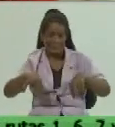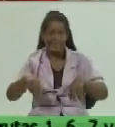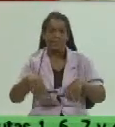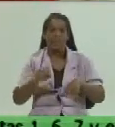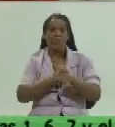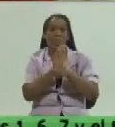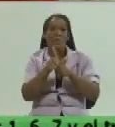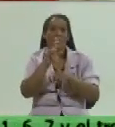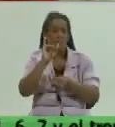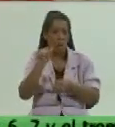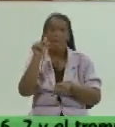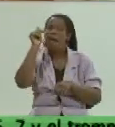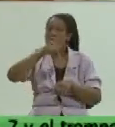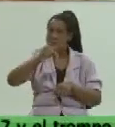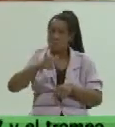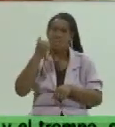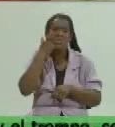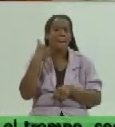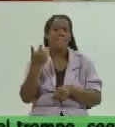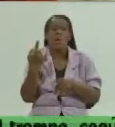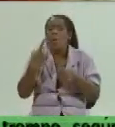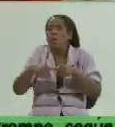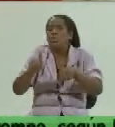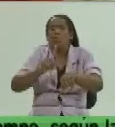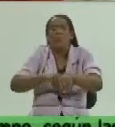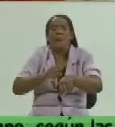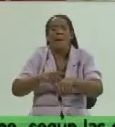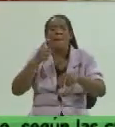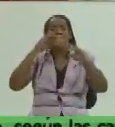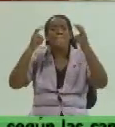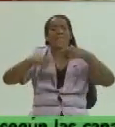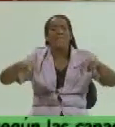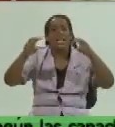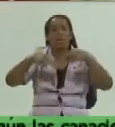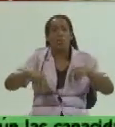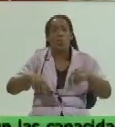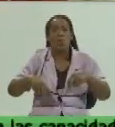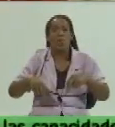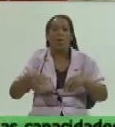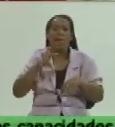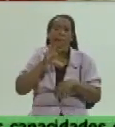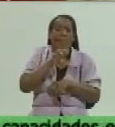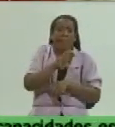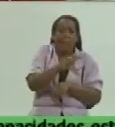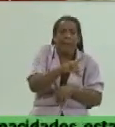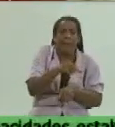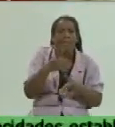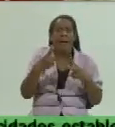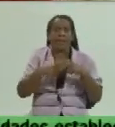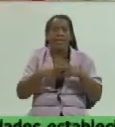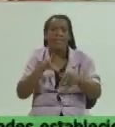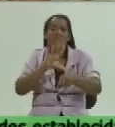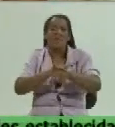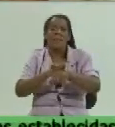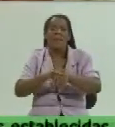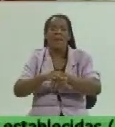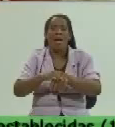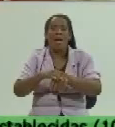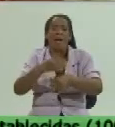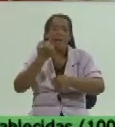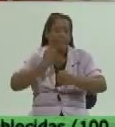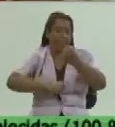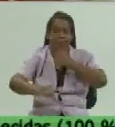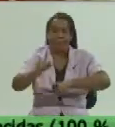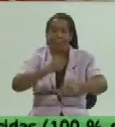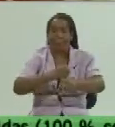tendrán lugar aquí en otro momento las investigaciones oncológicas y de enfermedades hereditarias estas han sido las